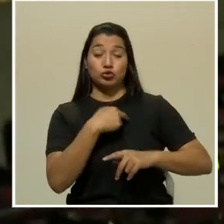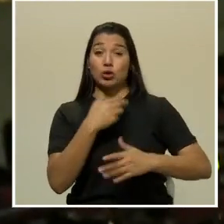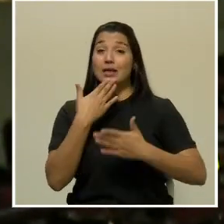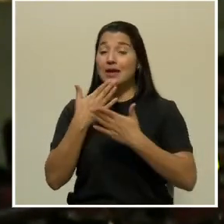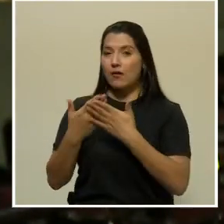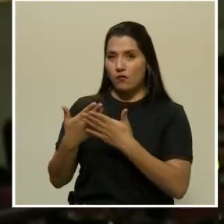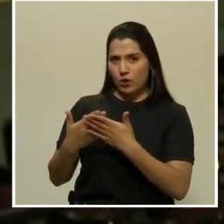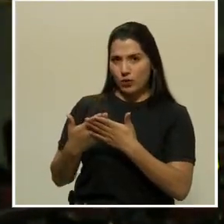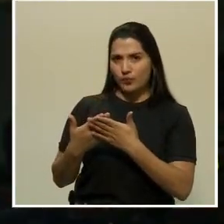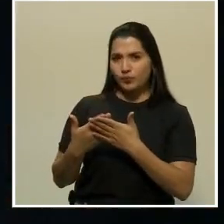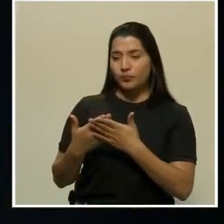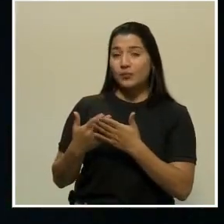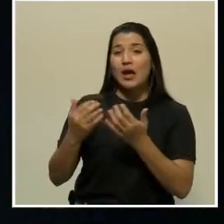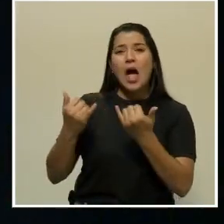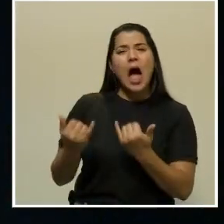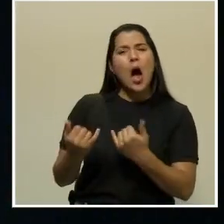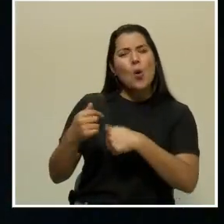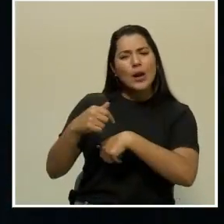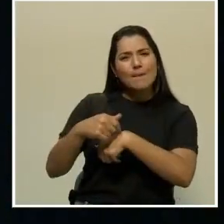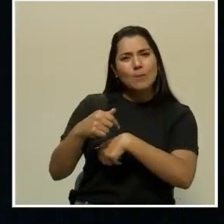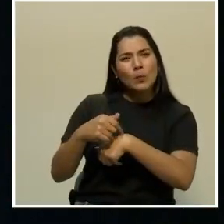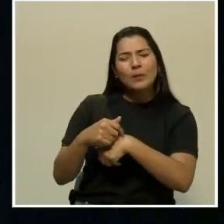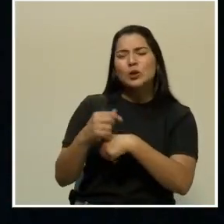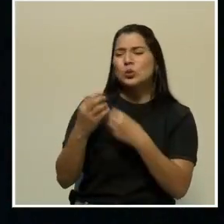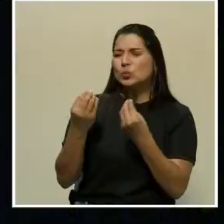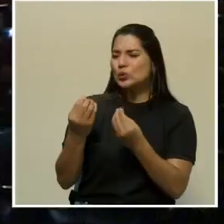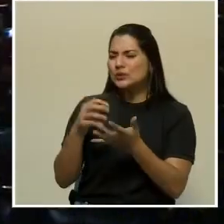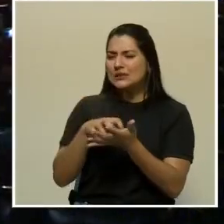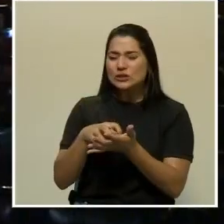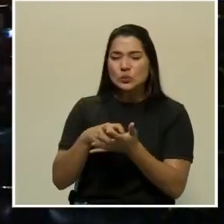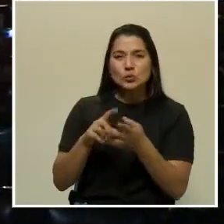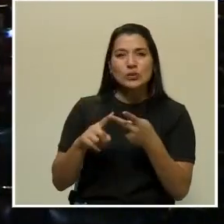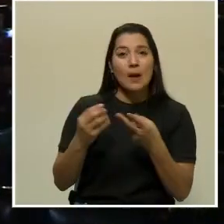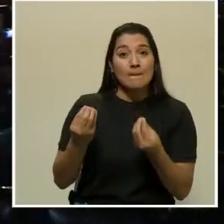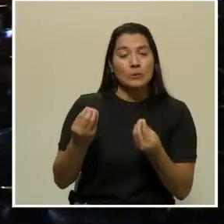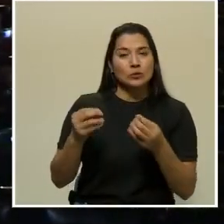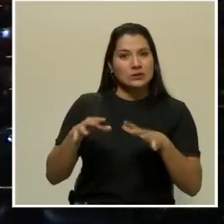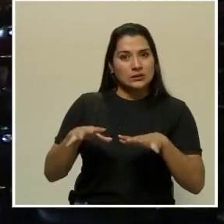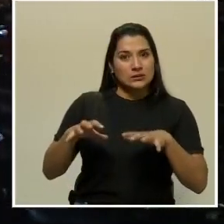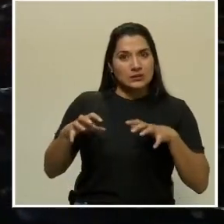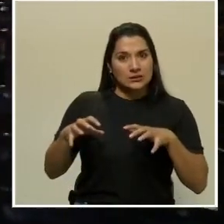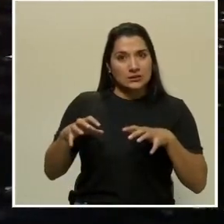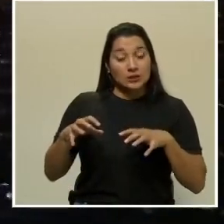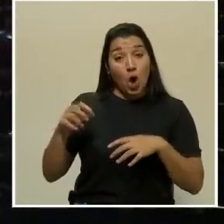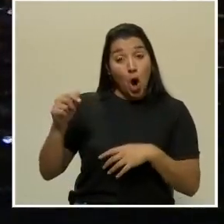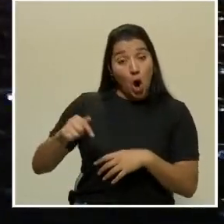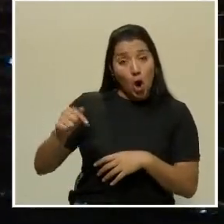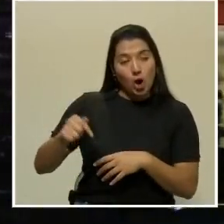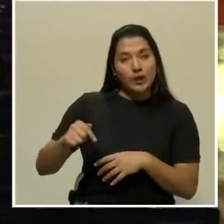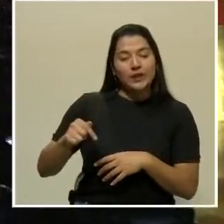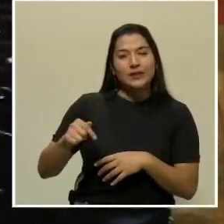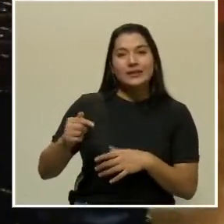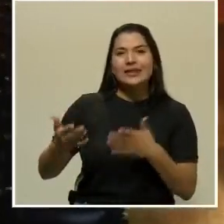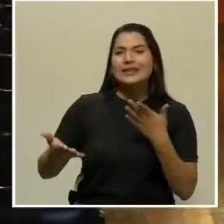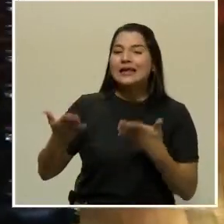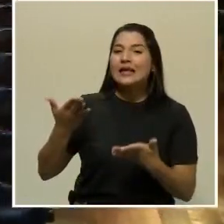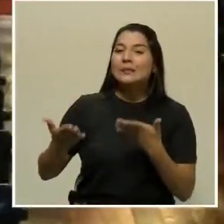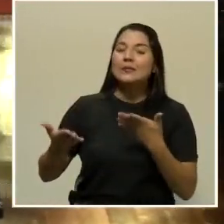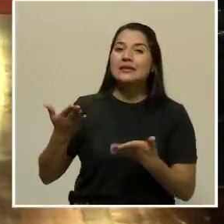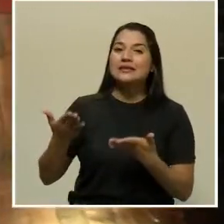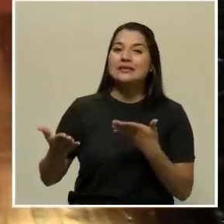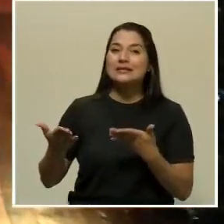justamente son momentos de muchas contradicciones y tensiones. Hoy quizás esa